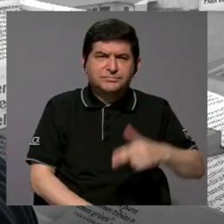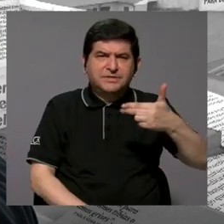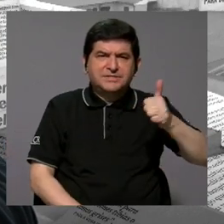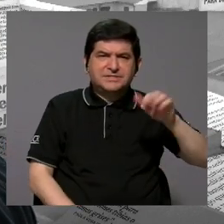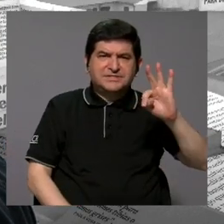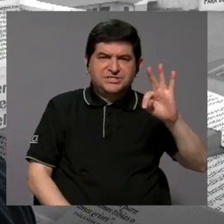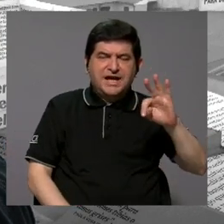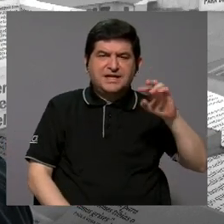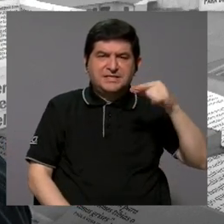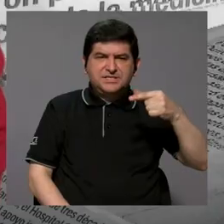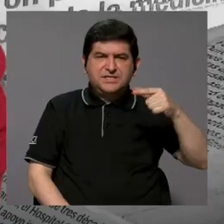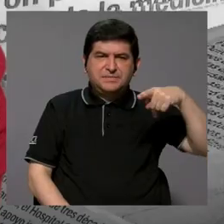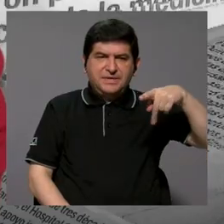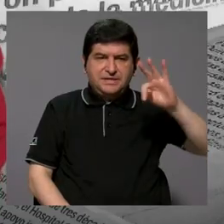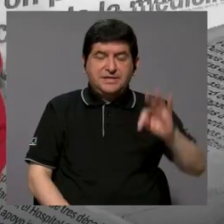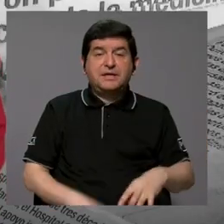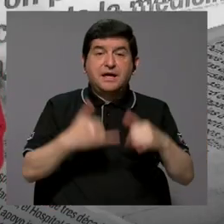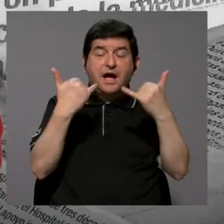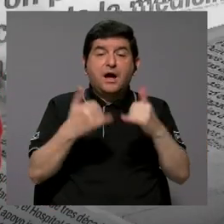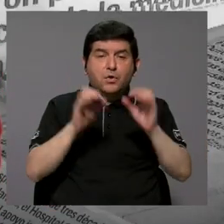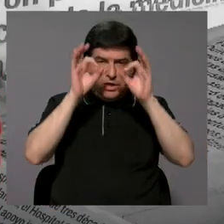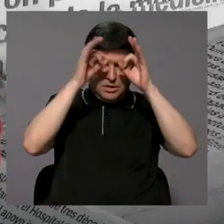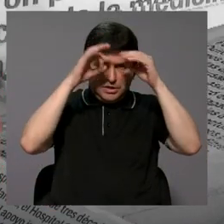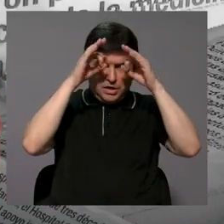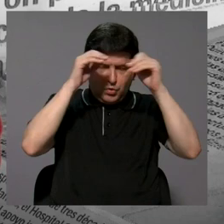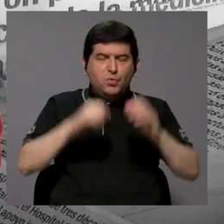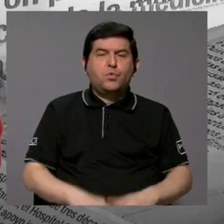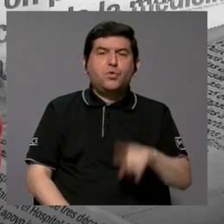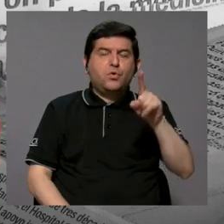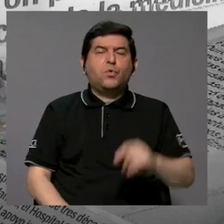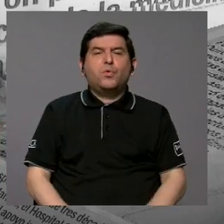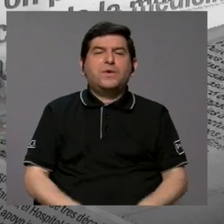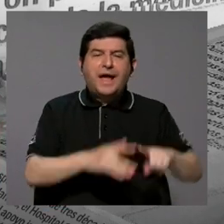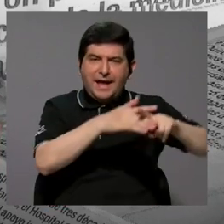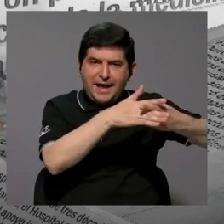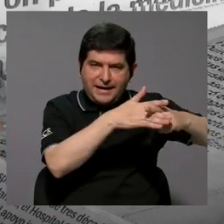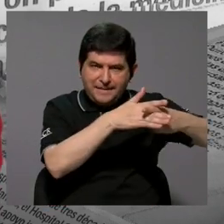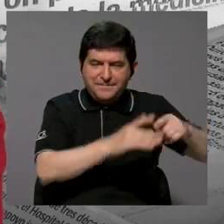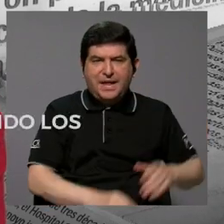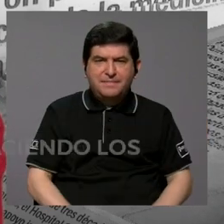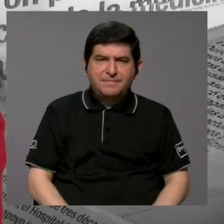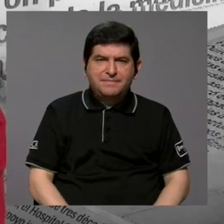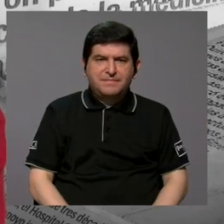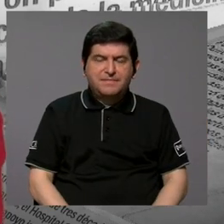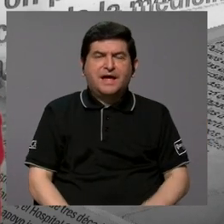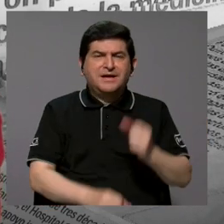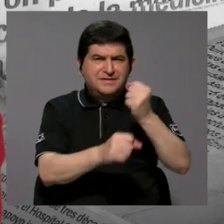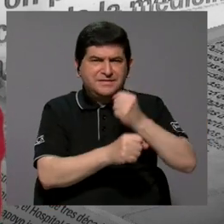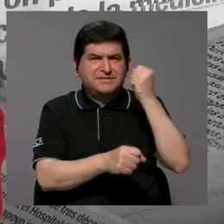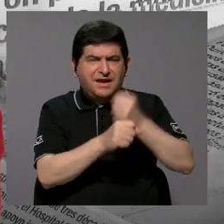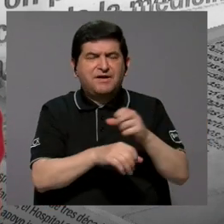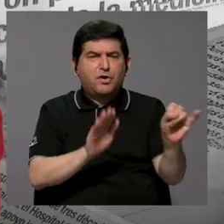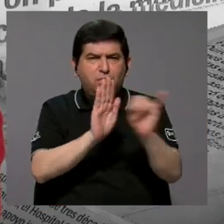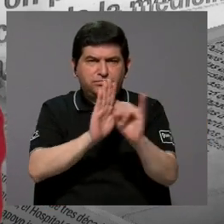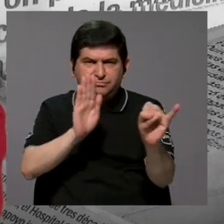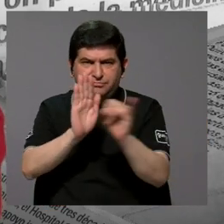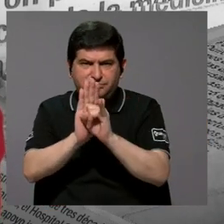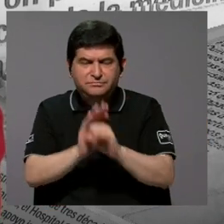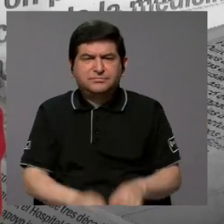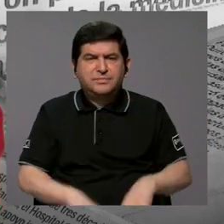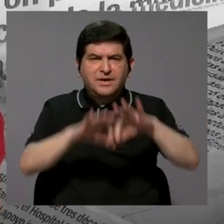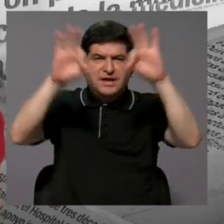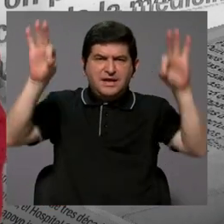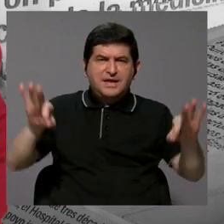chat GPT? Sí. Bueno, ahorita Google lanzó una herramienta en donde se están haciendo los esfuerzos de poder identificar